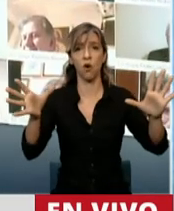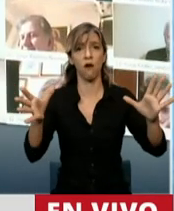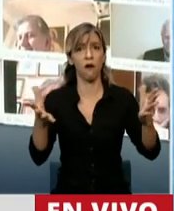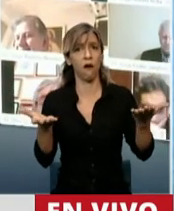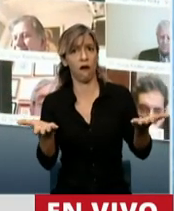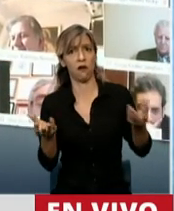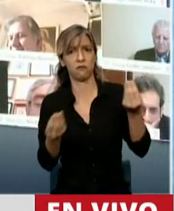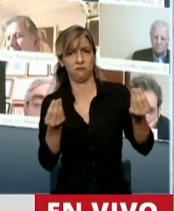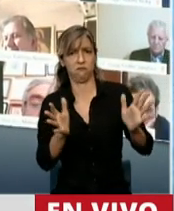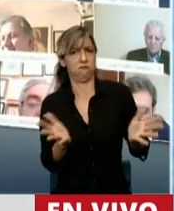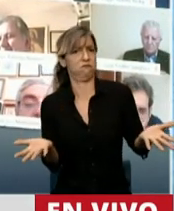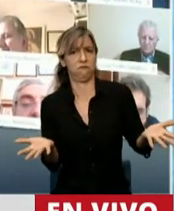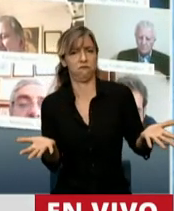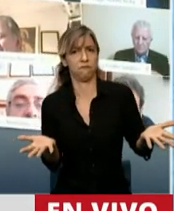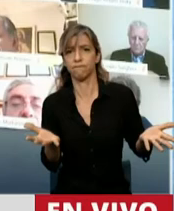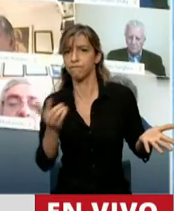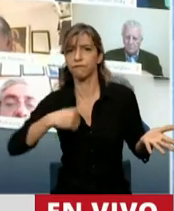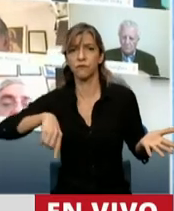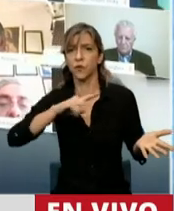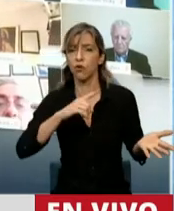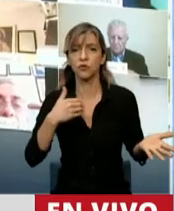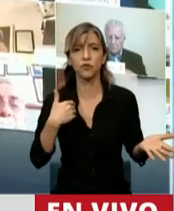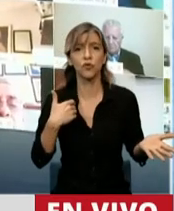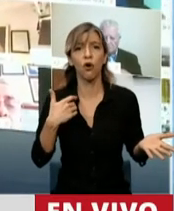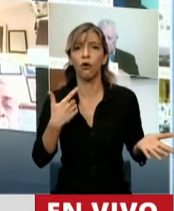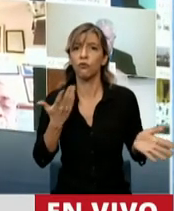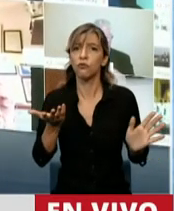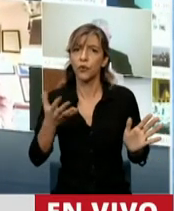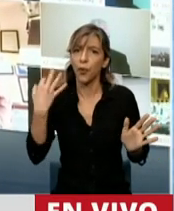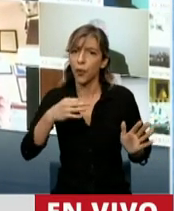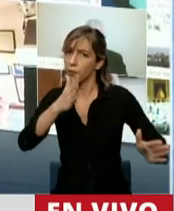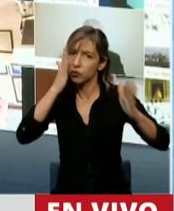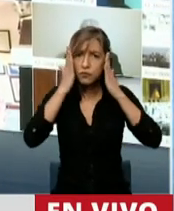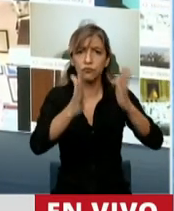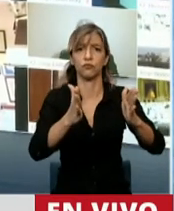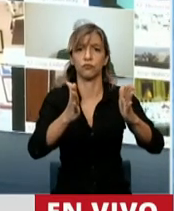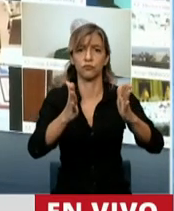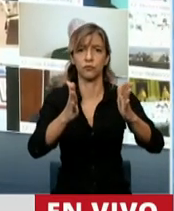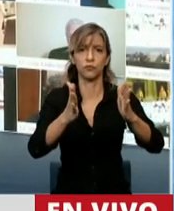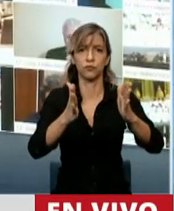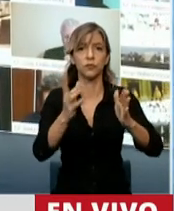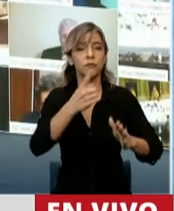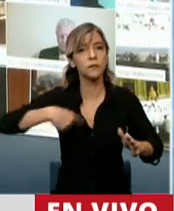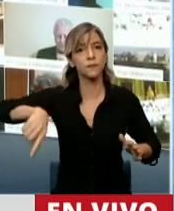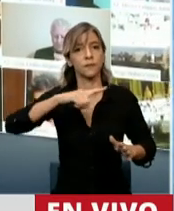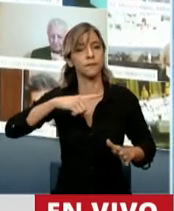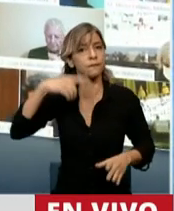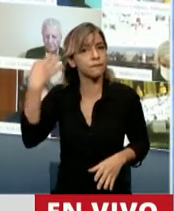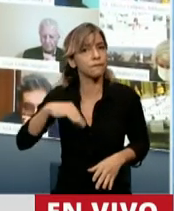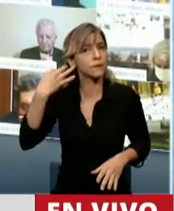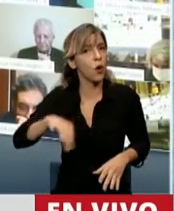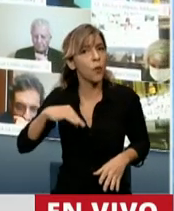que no podemos permanecer indiferentes a esto porque nosotros tenemos la obligación